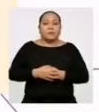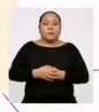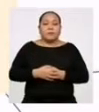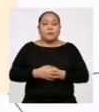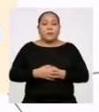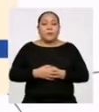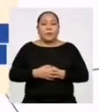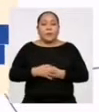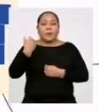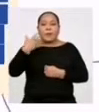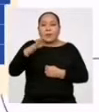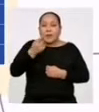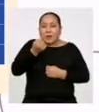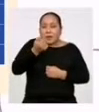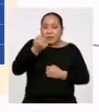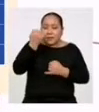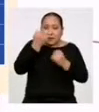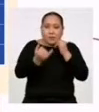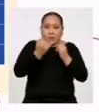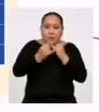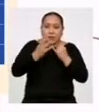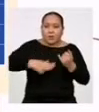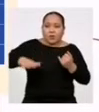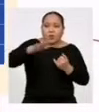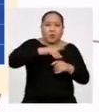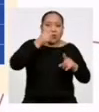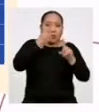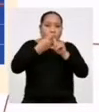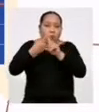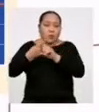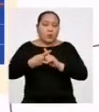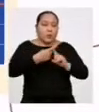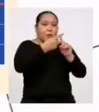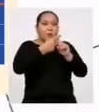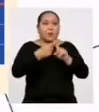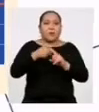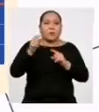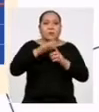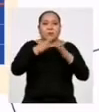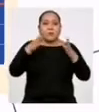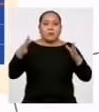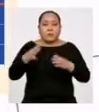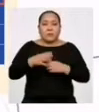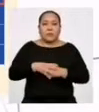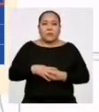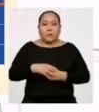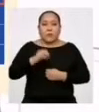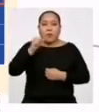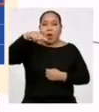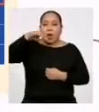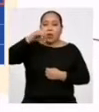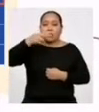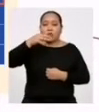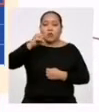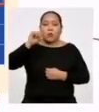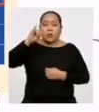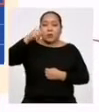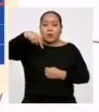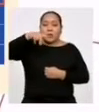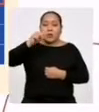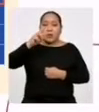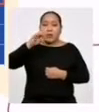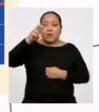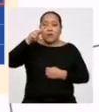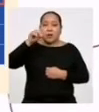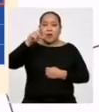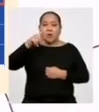Ya casi terminamos Todo eso se multiplica por la amplitud o ancho del intervalo Si el intervalo